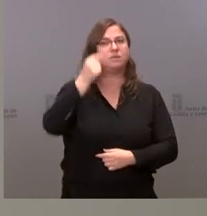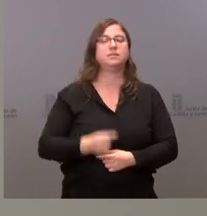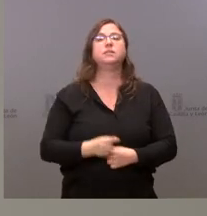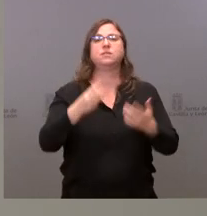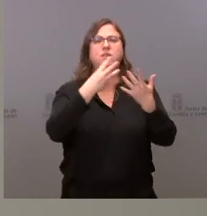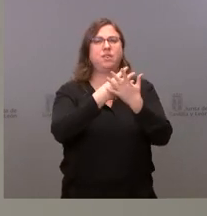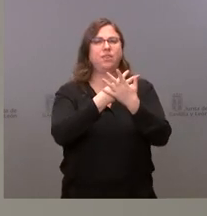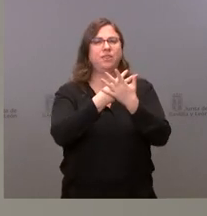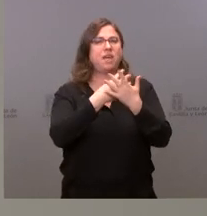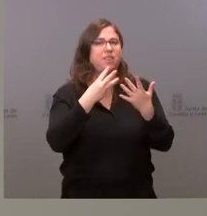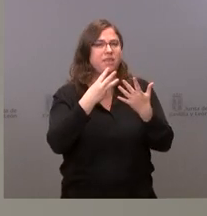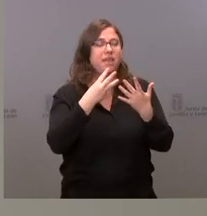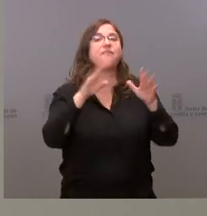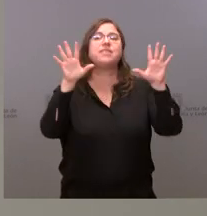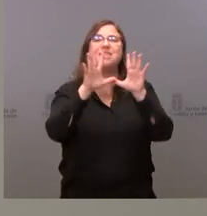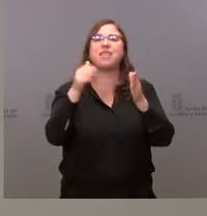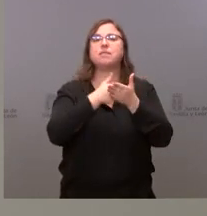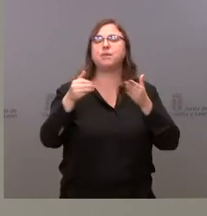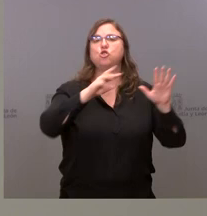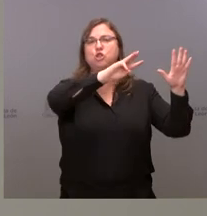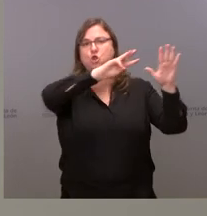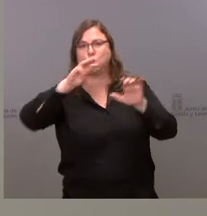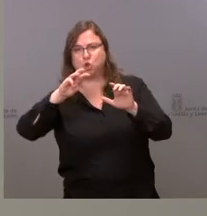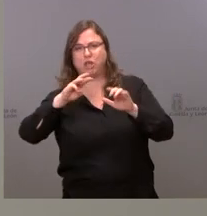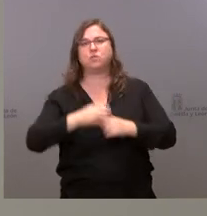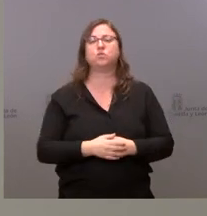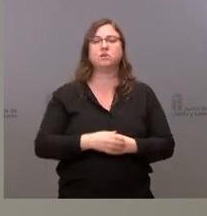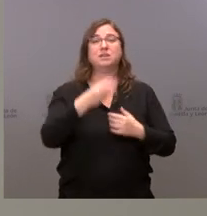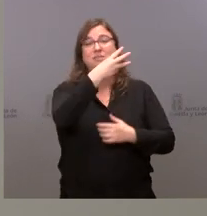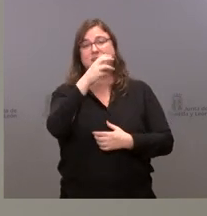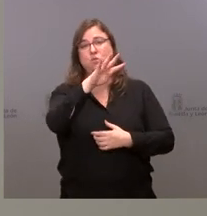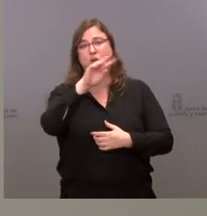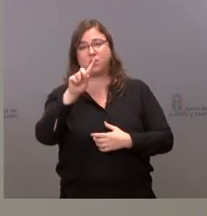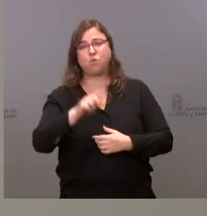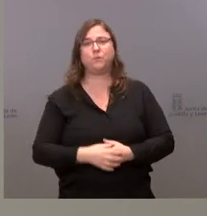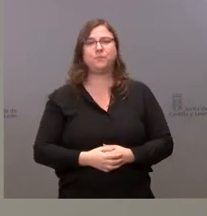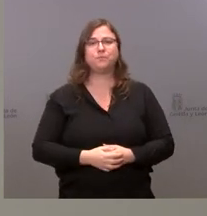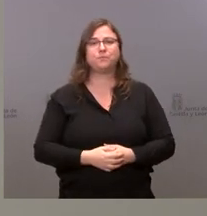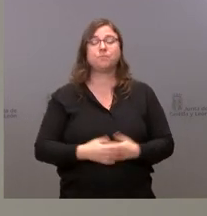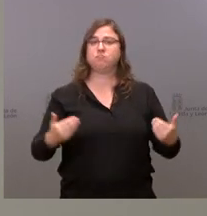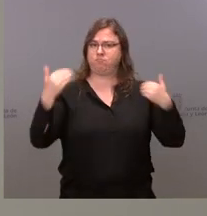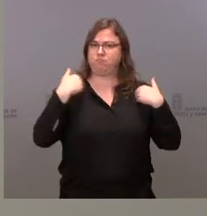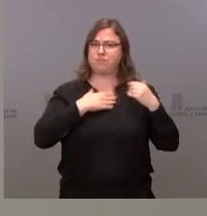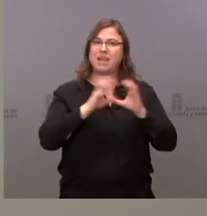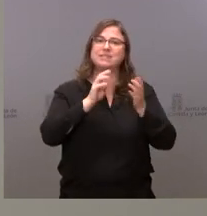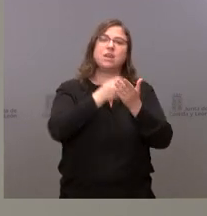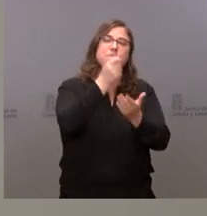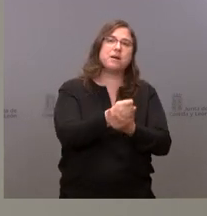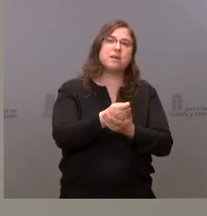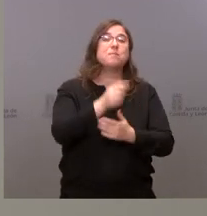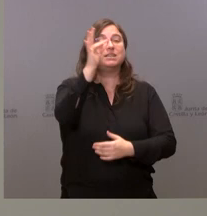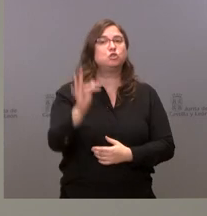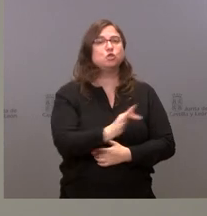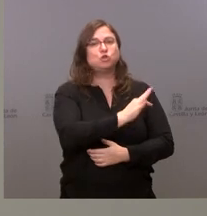10.886.349,60 euros de aportación de la Junta de Castilla y León y una